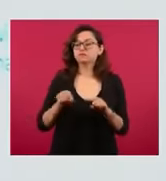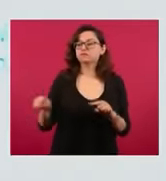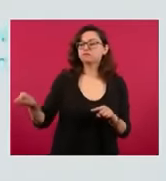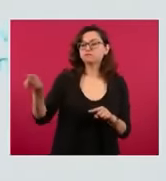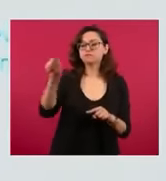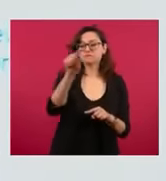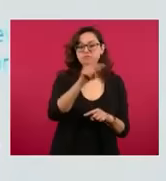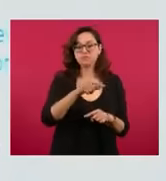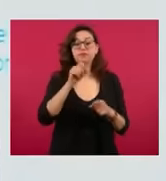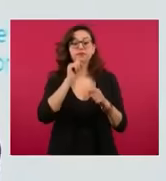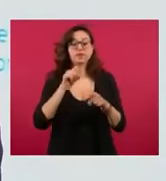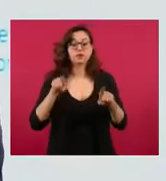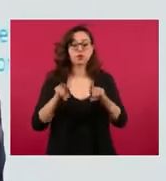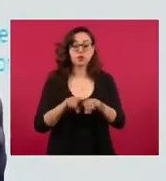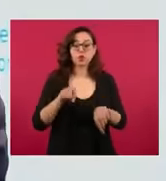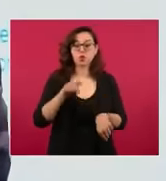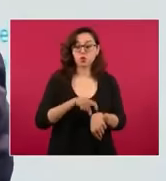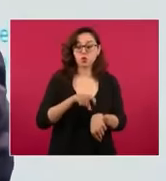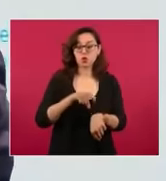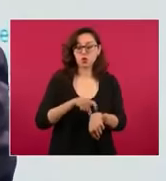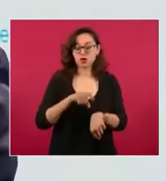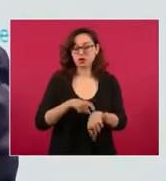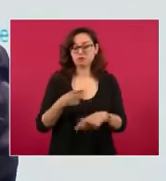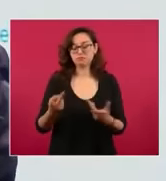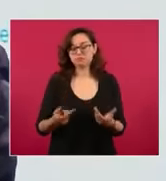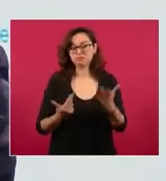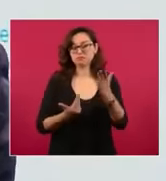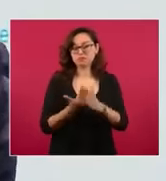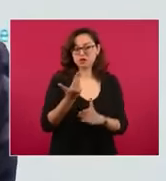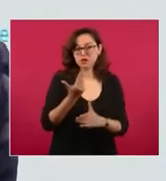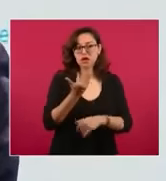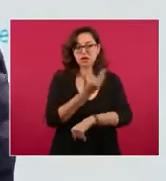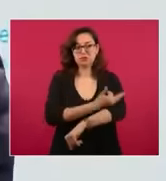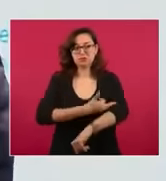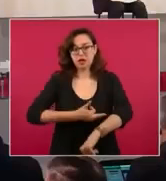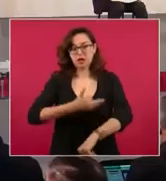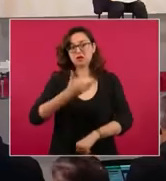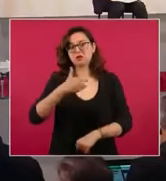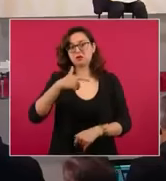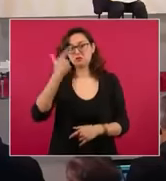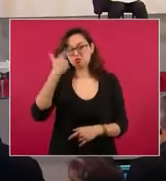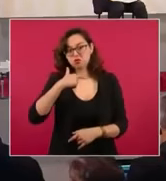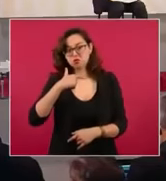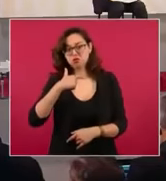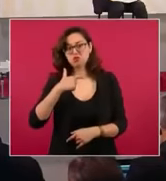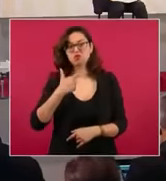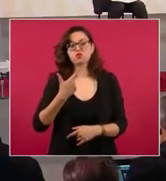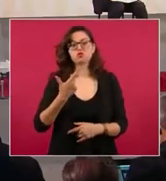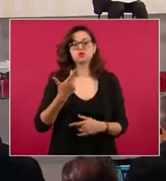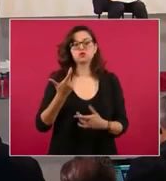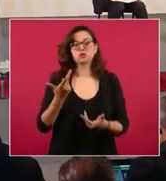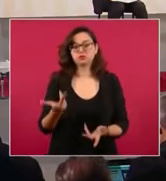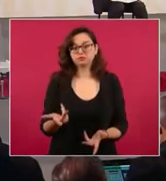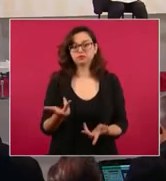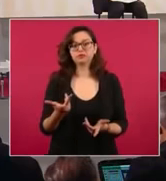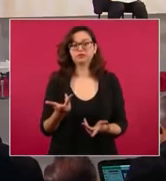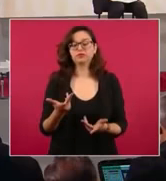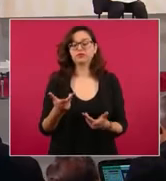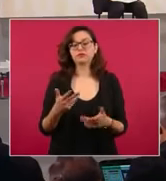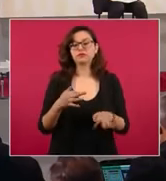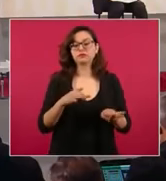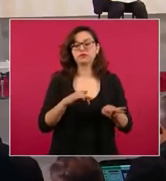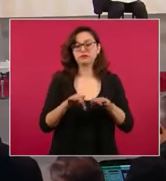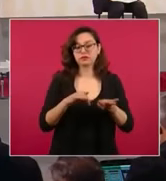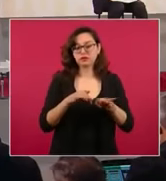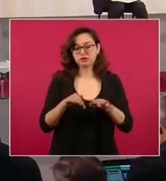del turno que está vacante, ya sea el turno matutino, el vespertino, el turno nocturno, la